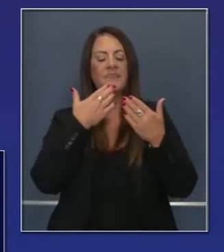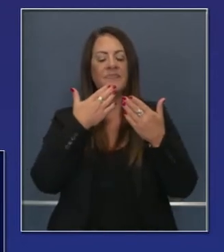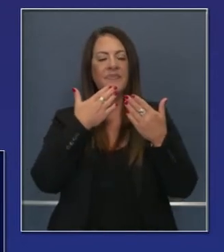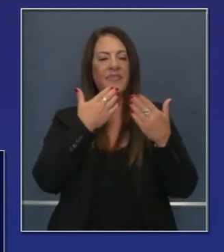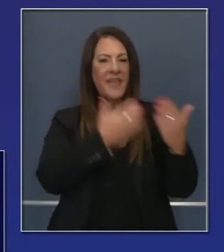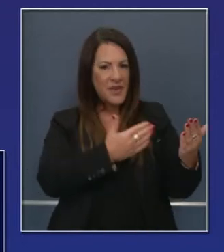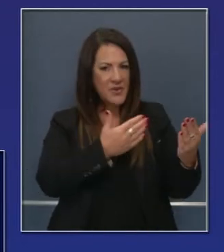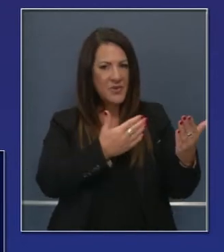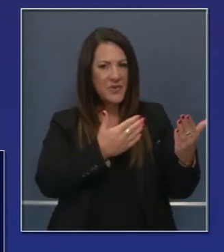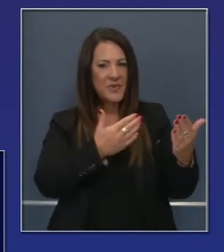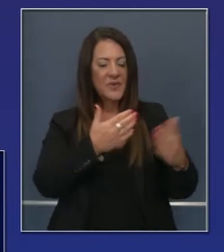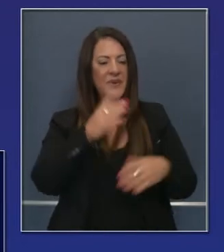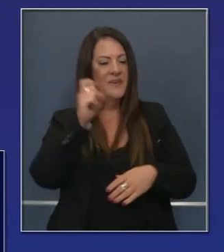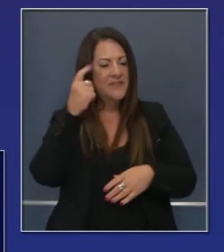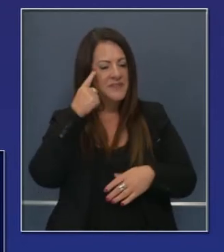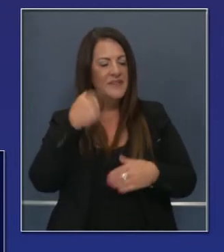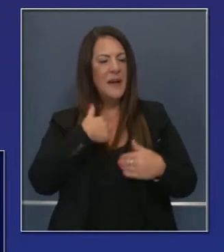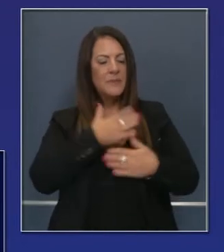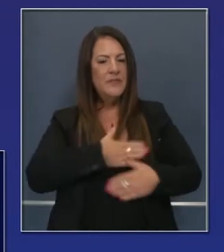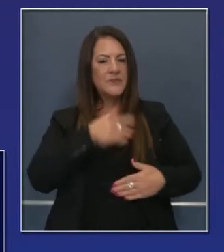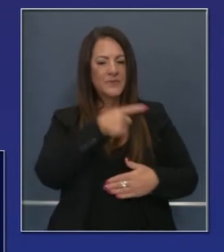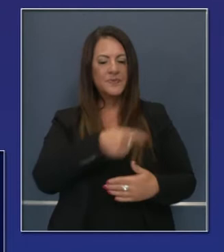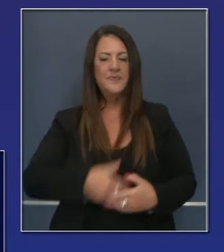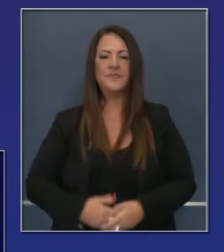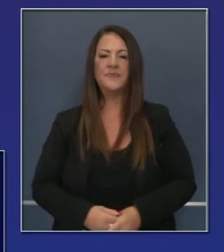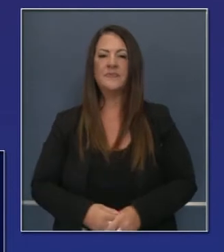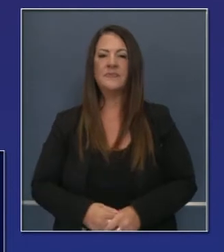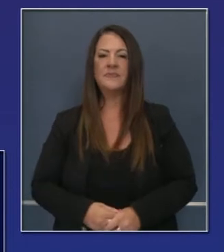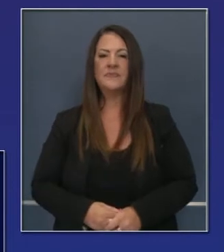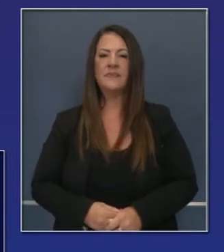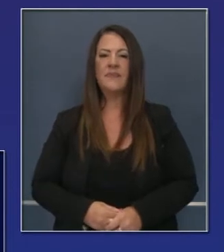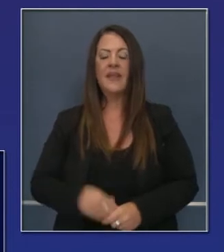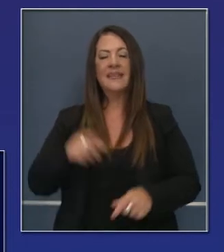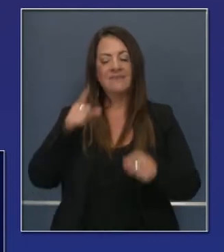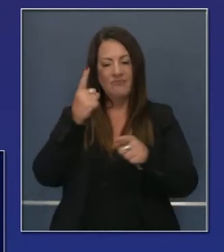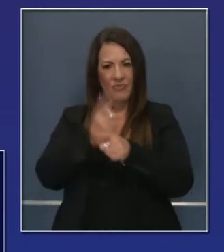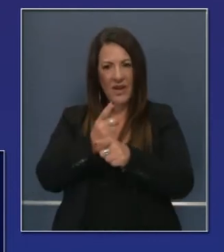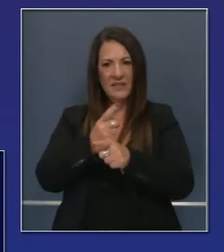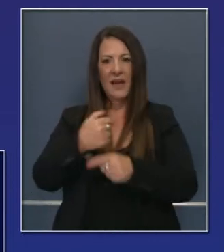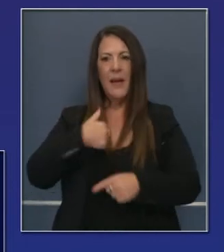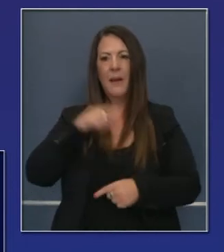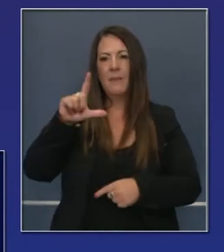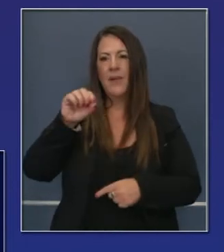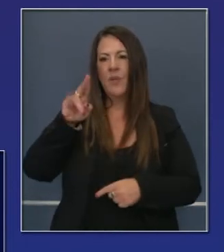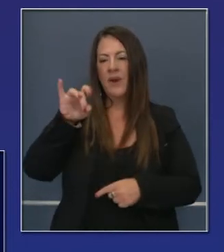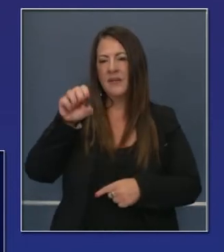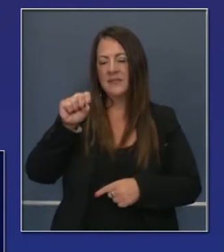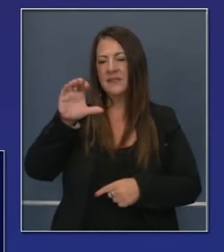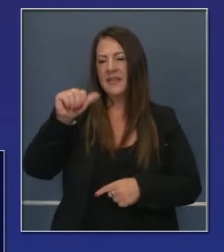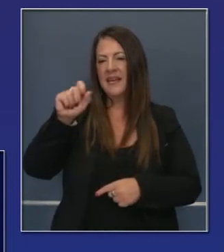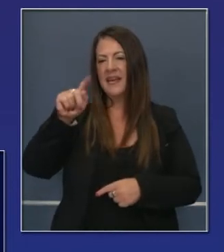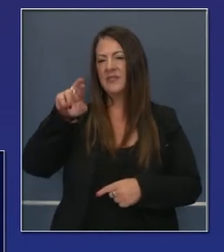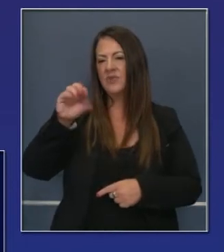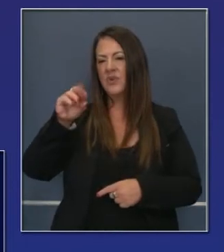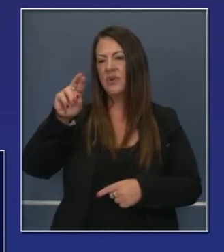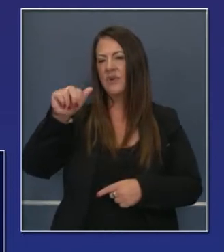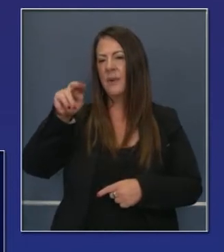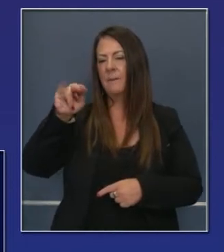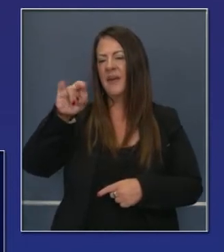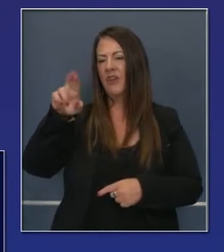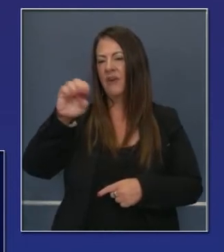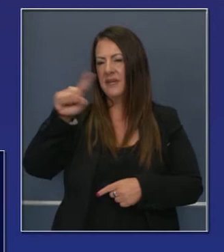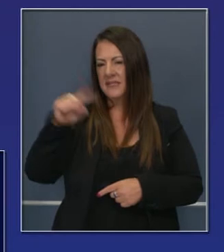Muchísimas gracias, gobernador Newsom. Como acaba de mencionar, yo soy Lourdes